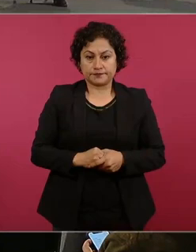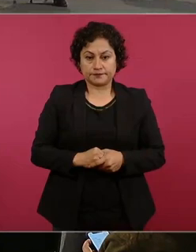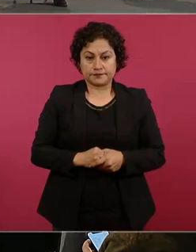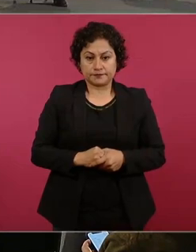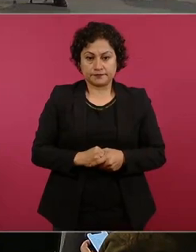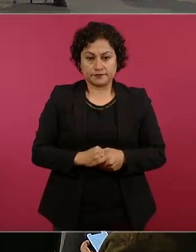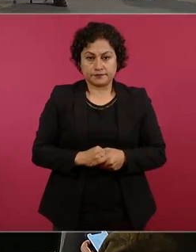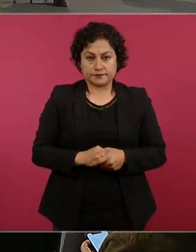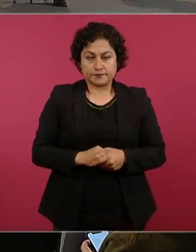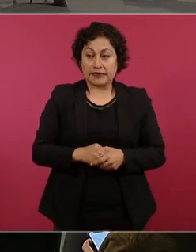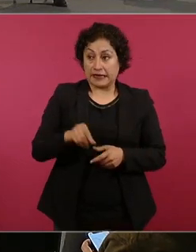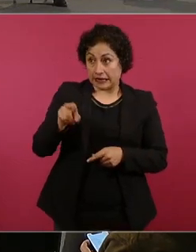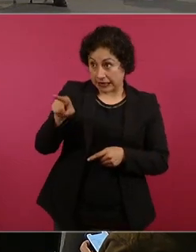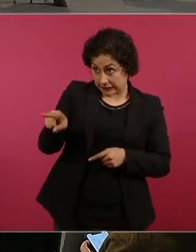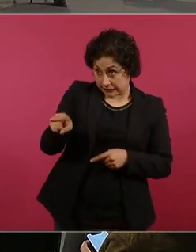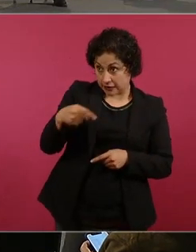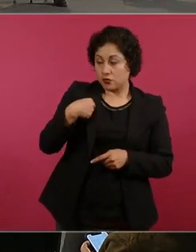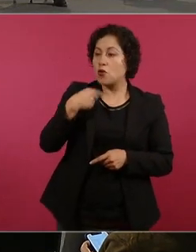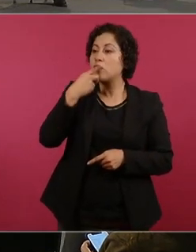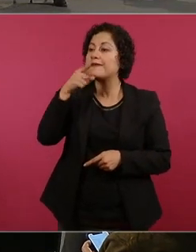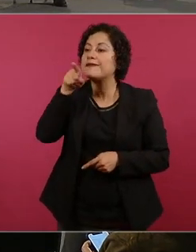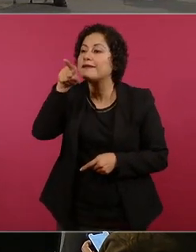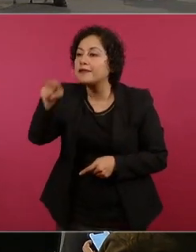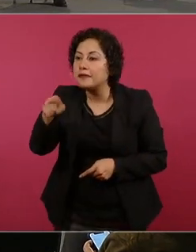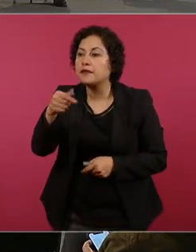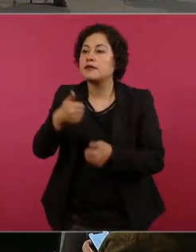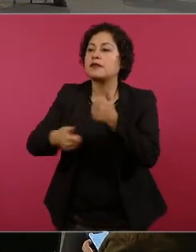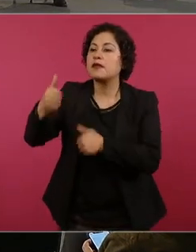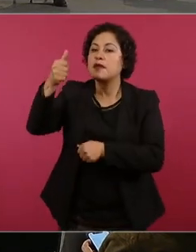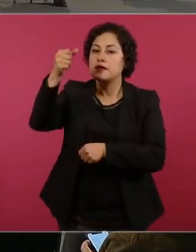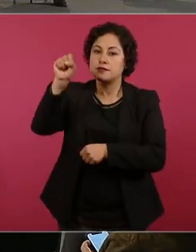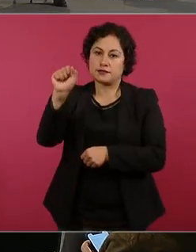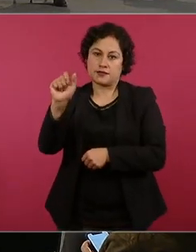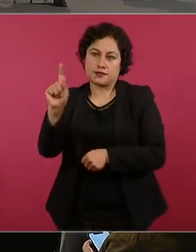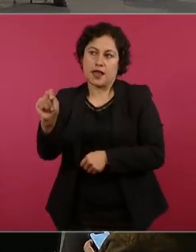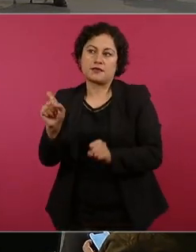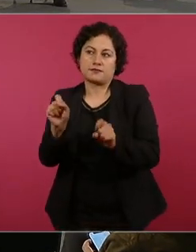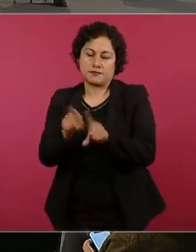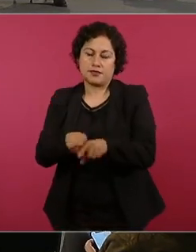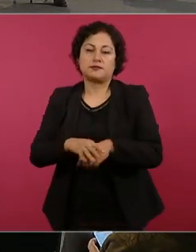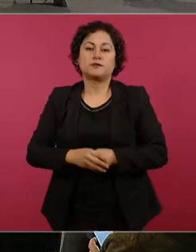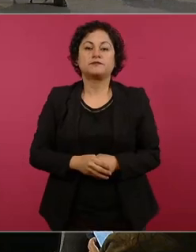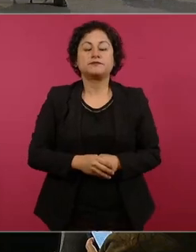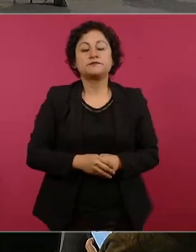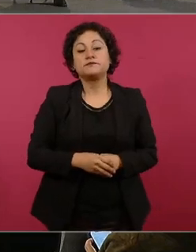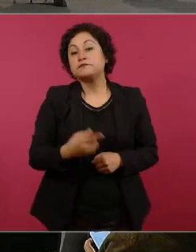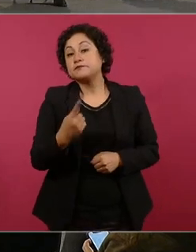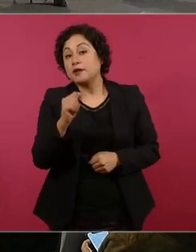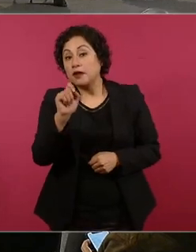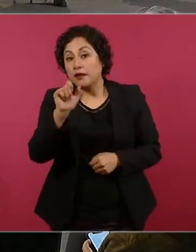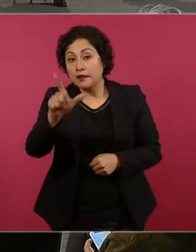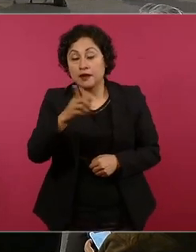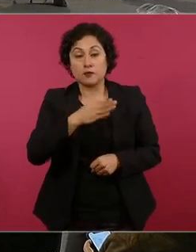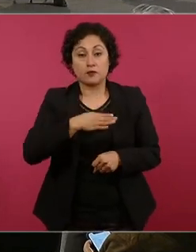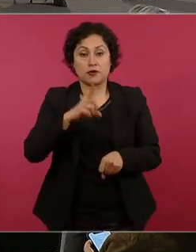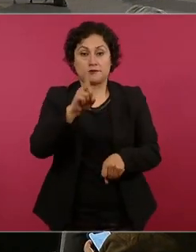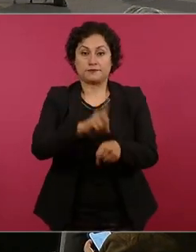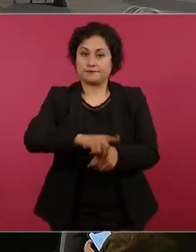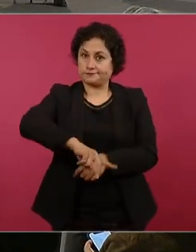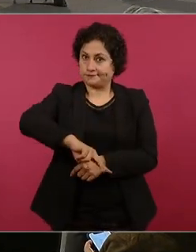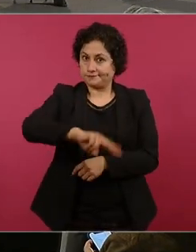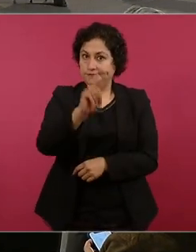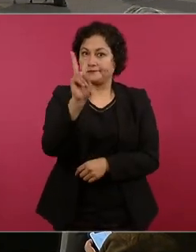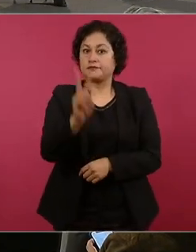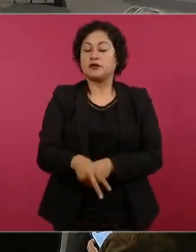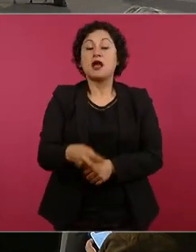y al director del SAT qué tal buenos días en efecto el señor presidente lo que nos